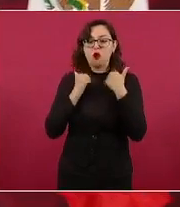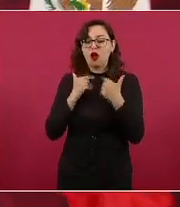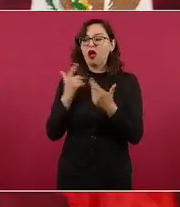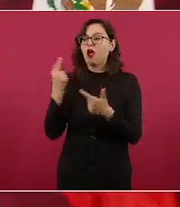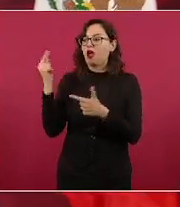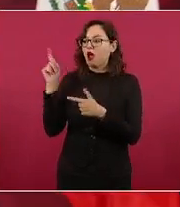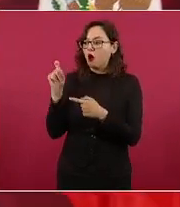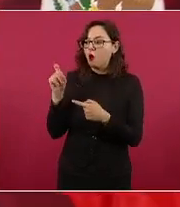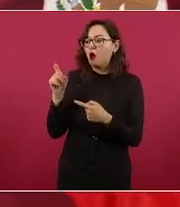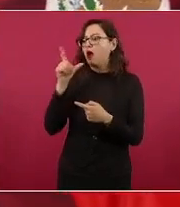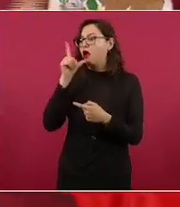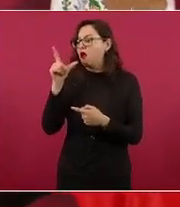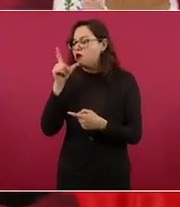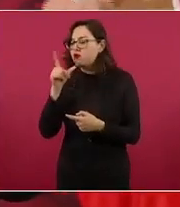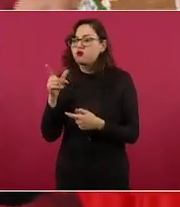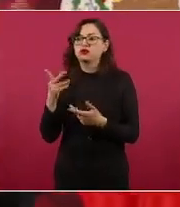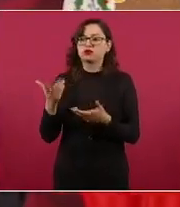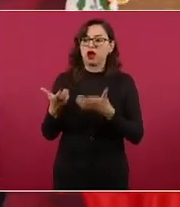y la gente